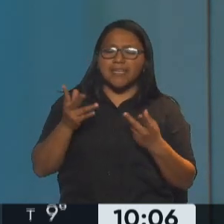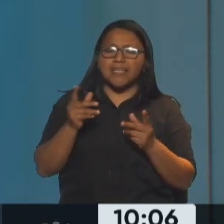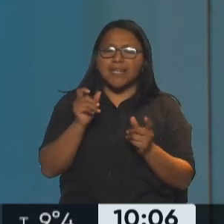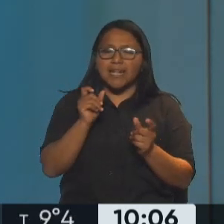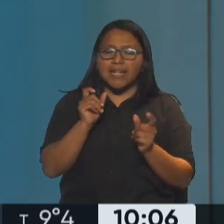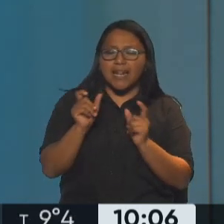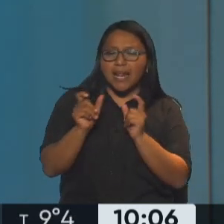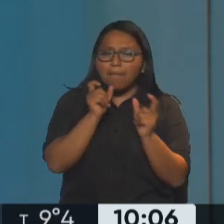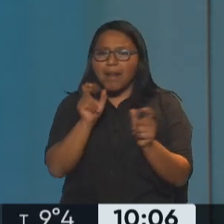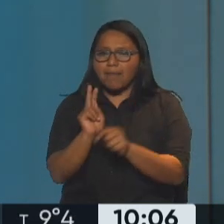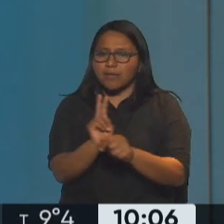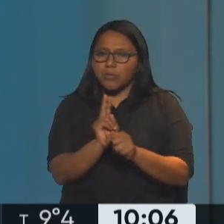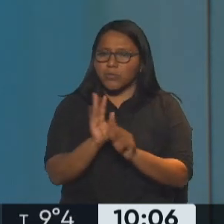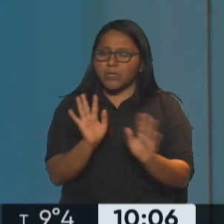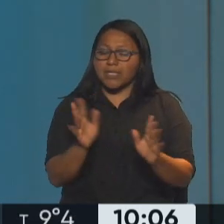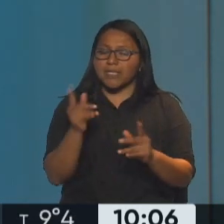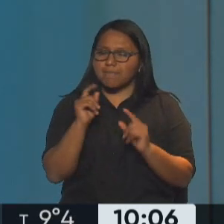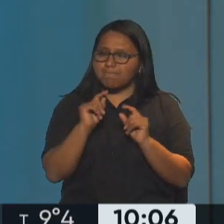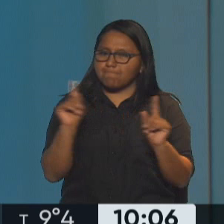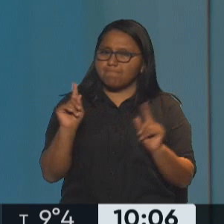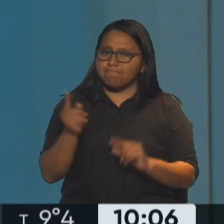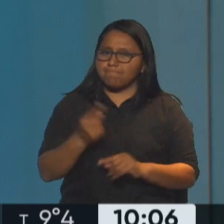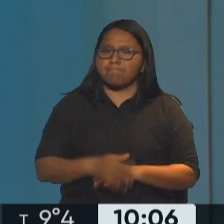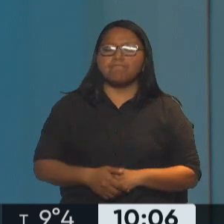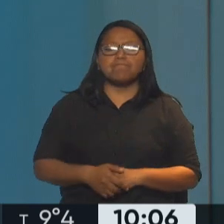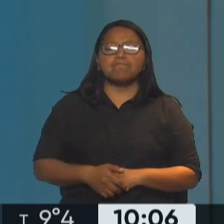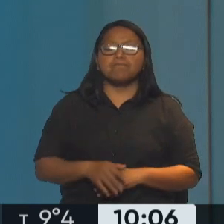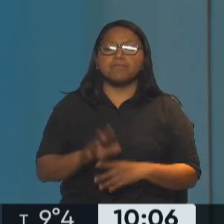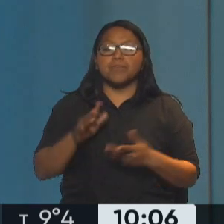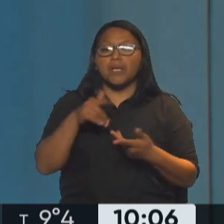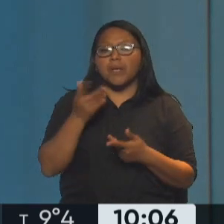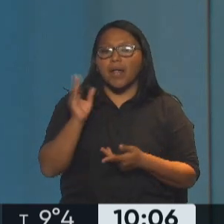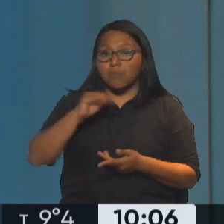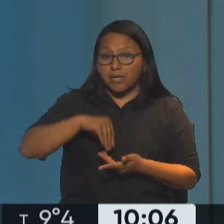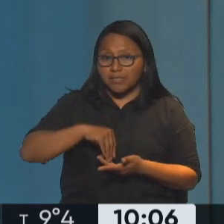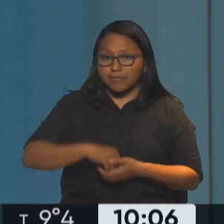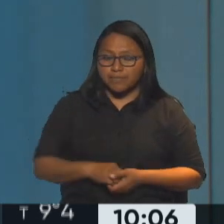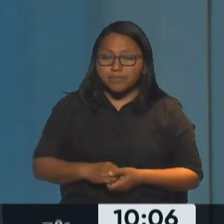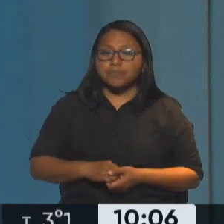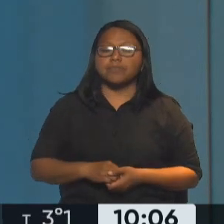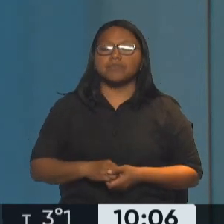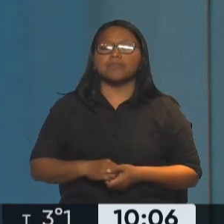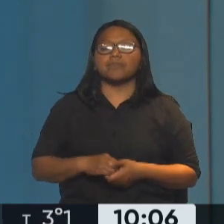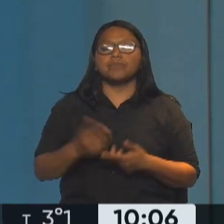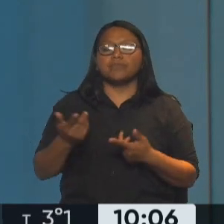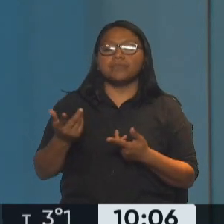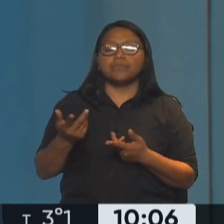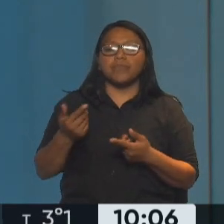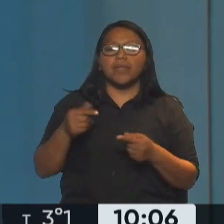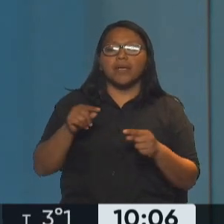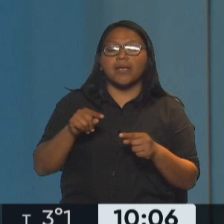palabras que es realmente llamativa en estos casos. Una información adicional que acabamos de recibir.